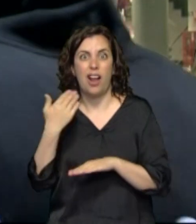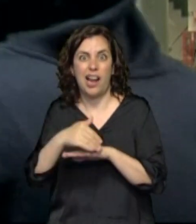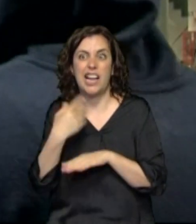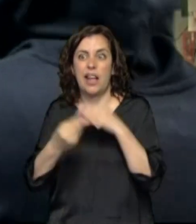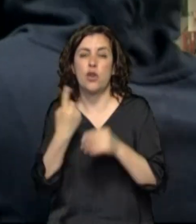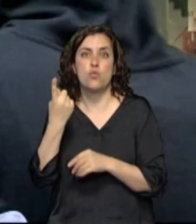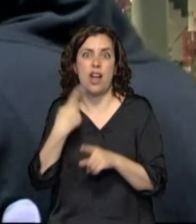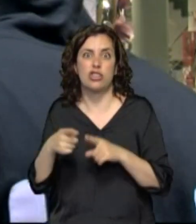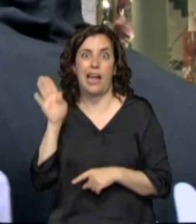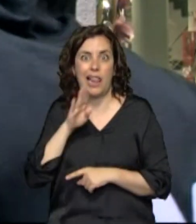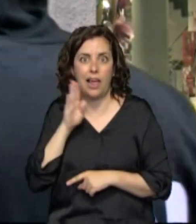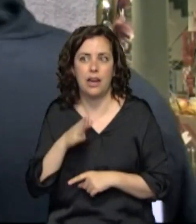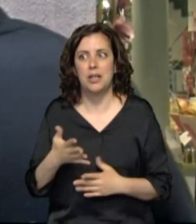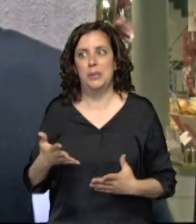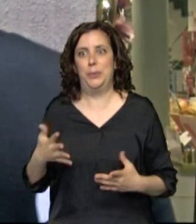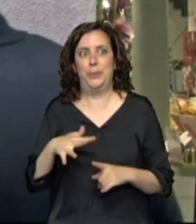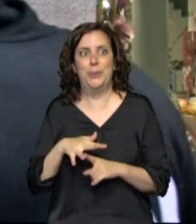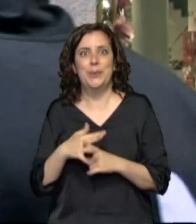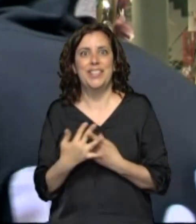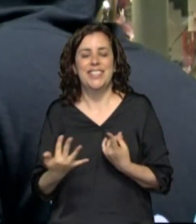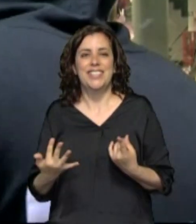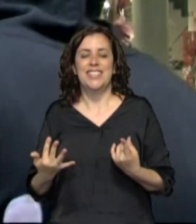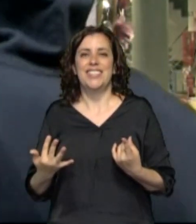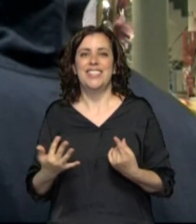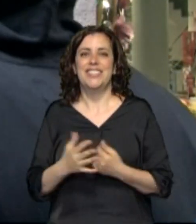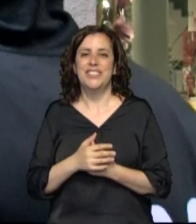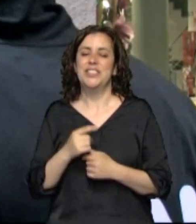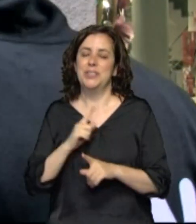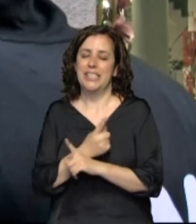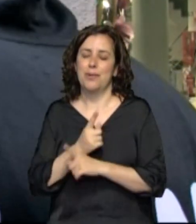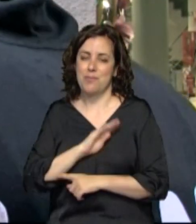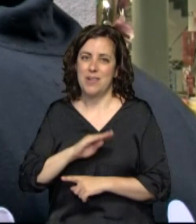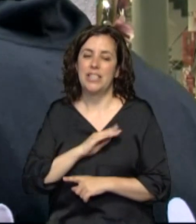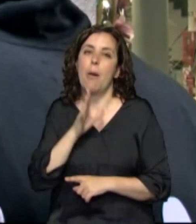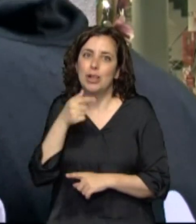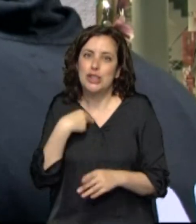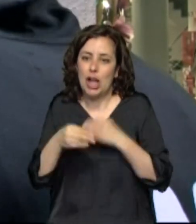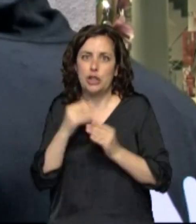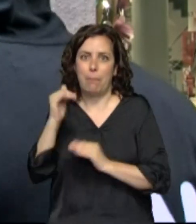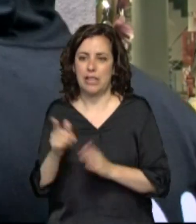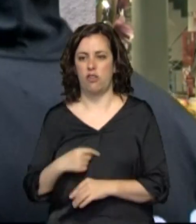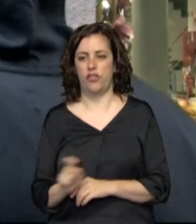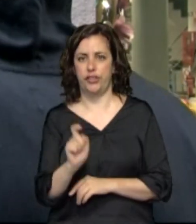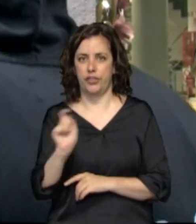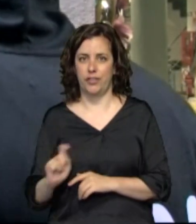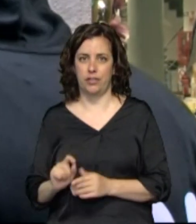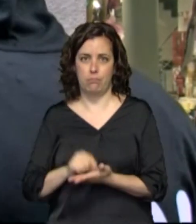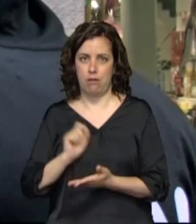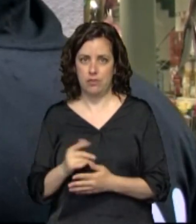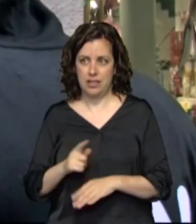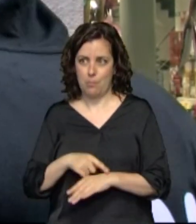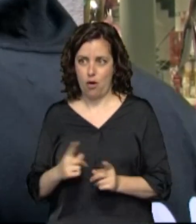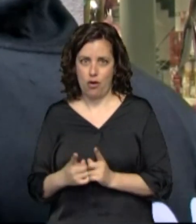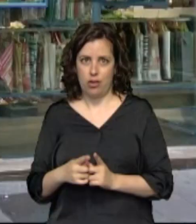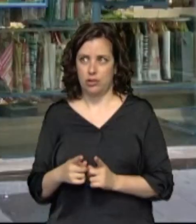Era como una situación un poco ya... y sí que pasé bastantes nervios. Y por eso lo he hecho pequeño, para ponerlo rápido, que me diera tiempo y